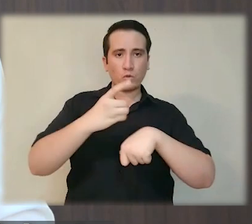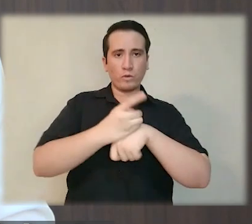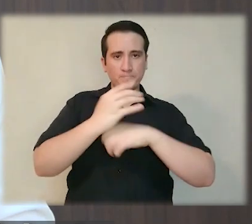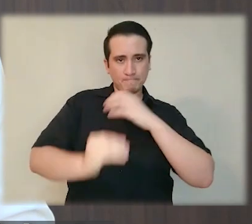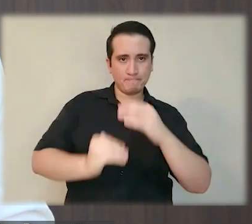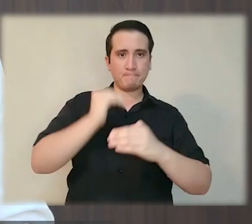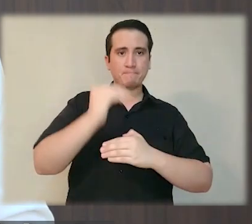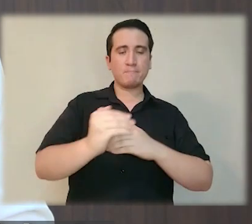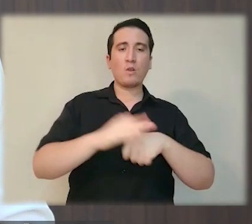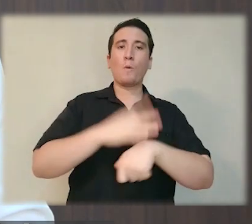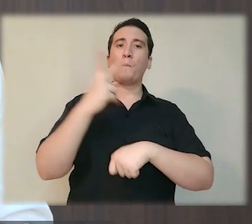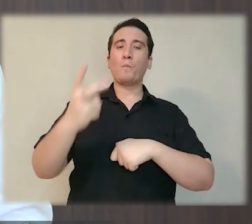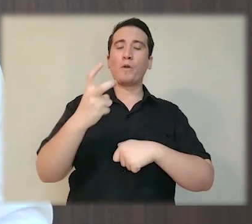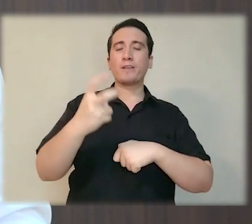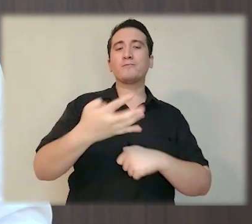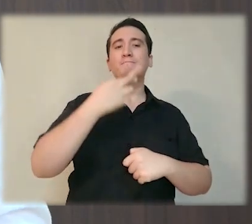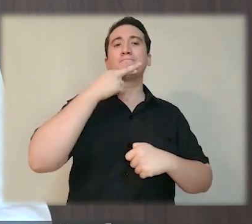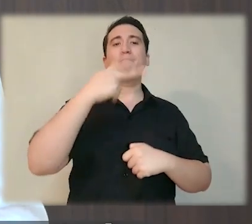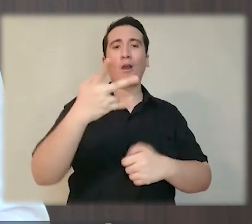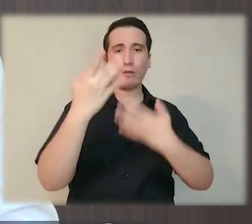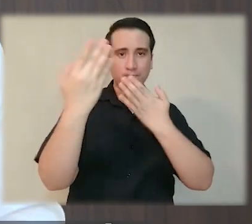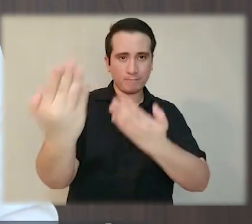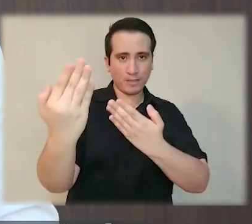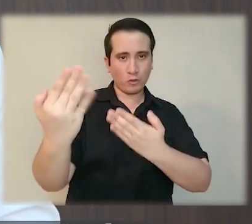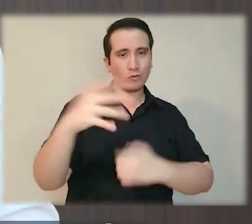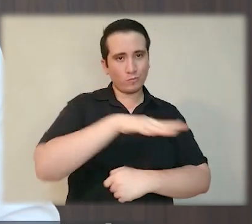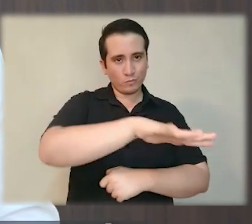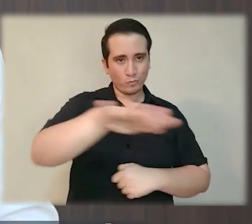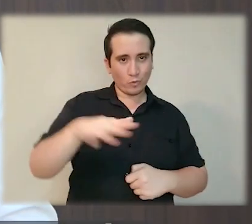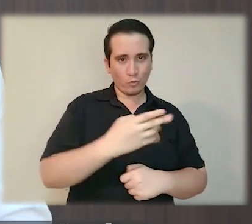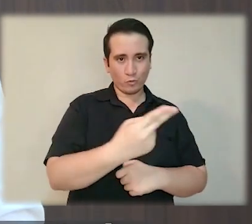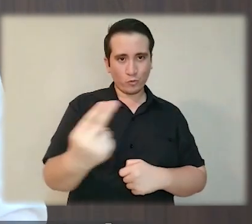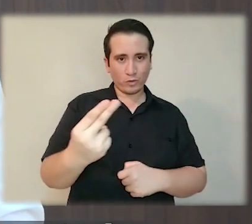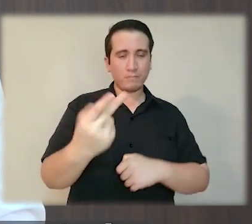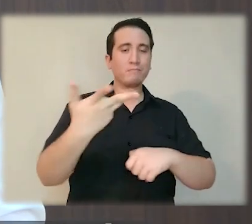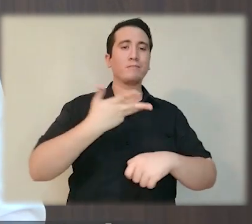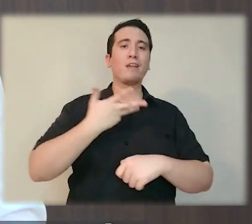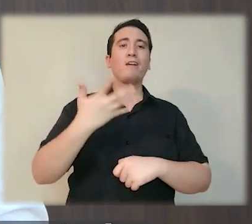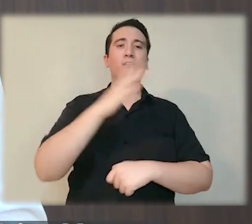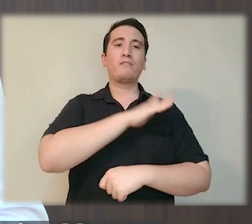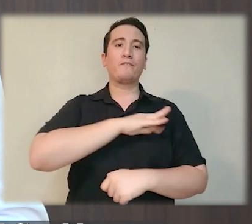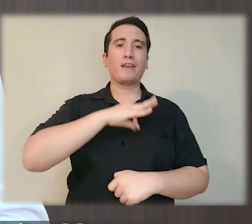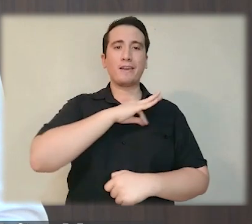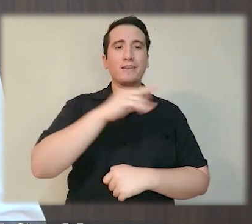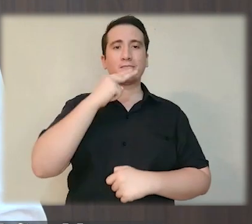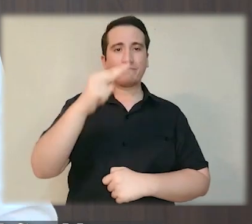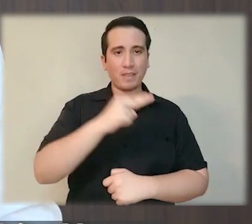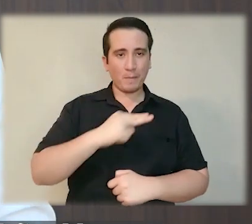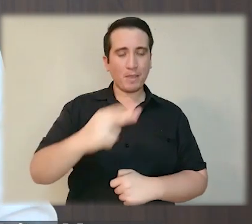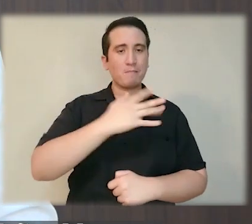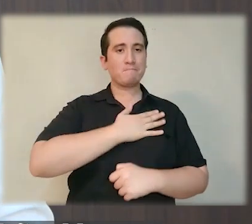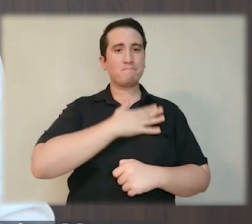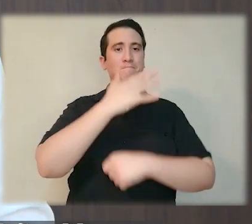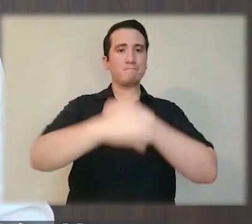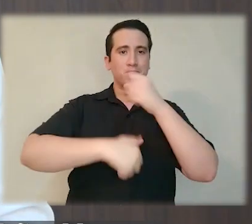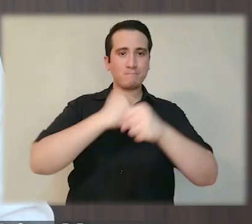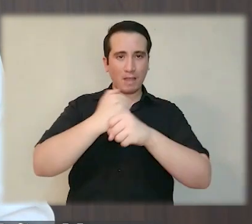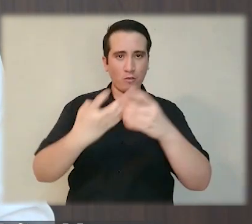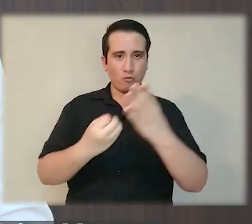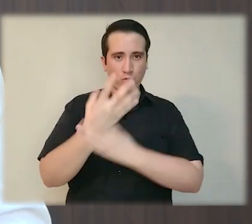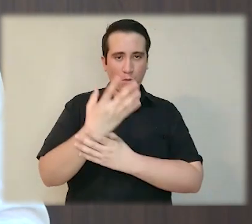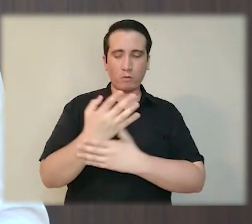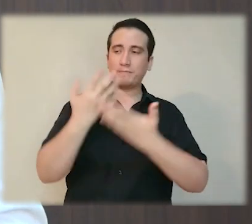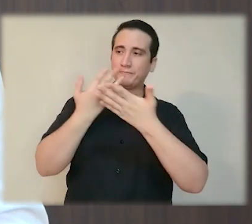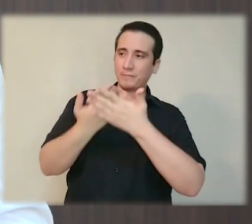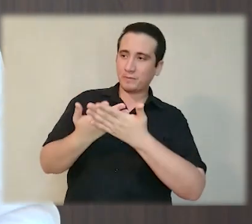oportunidades de salir adelante. Por eso, les hago llegar mis mejores deseos para todos ustedes, de que pasen una feliz Navidad y un próspero Año